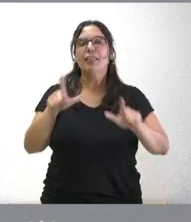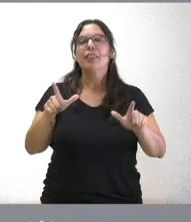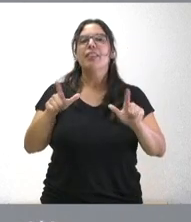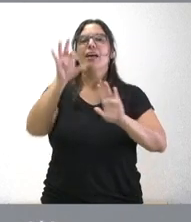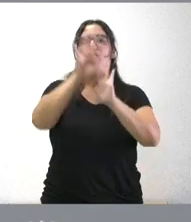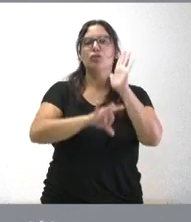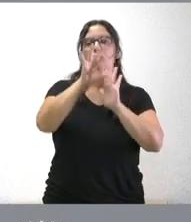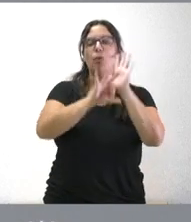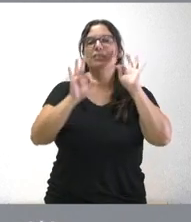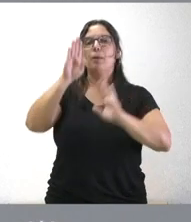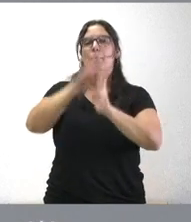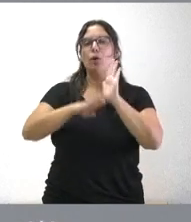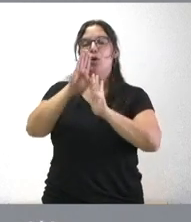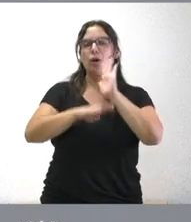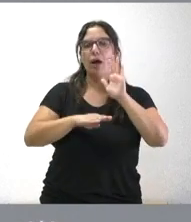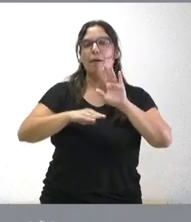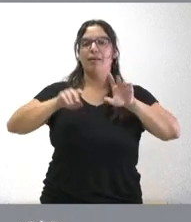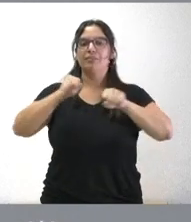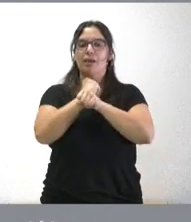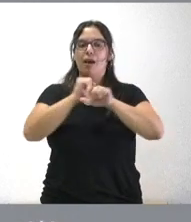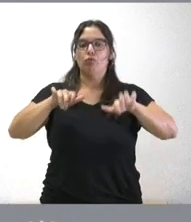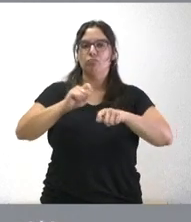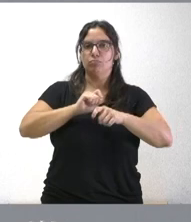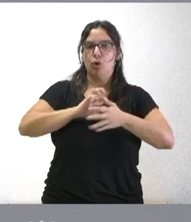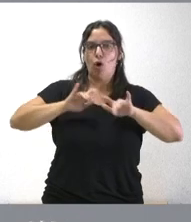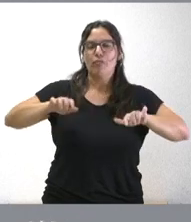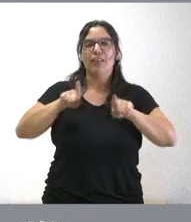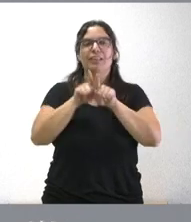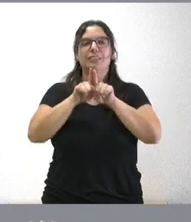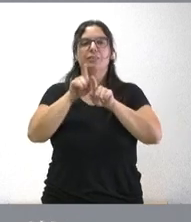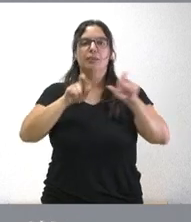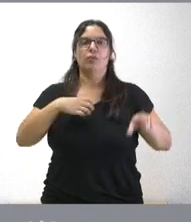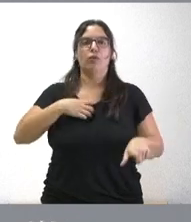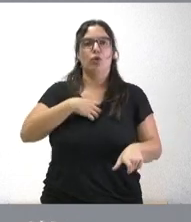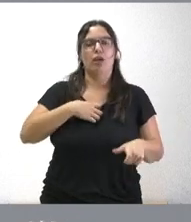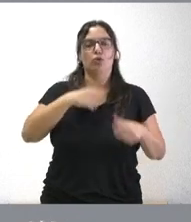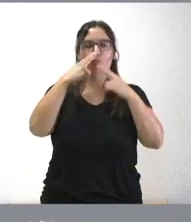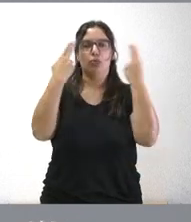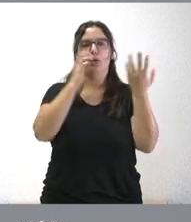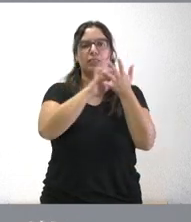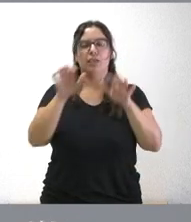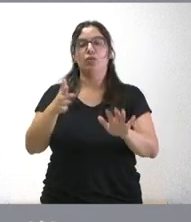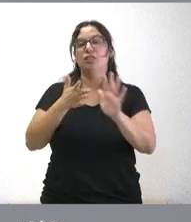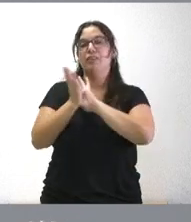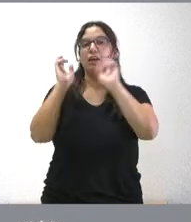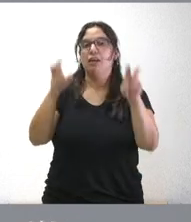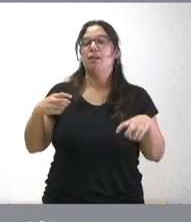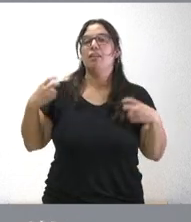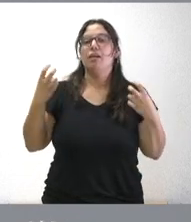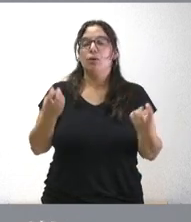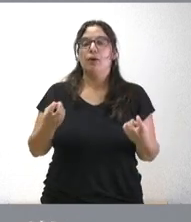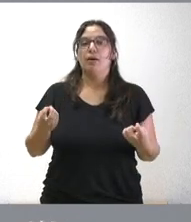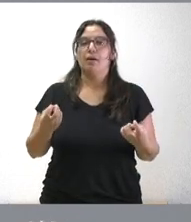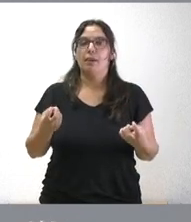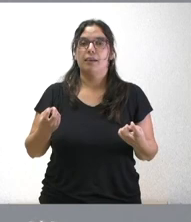programas de ofimática, de los empleados públicos de Castilla y León. Se trata de renovar los